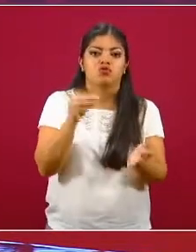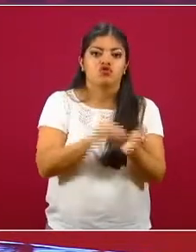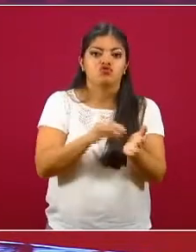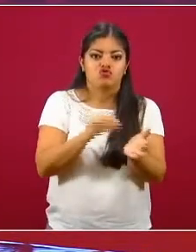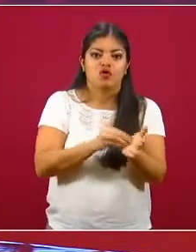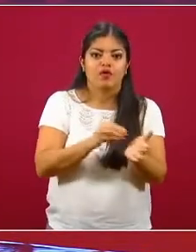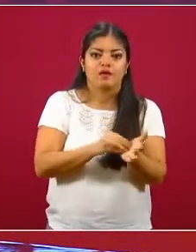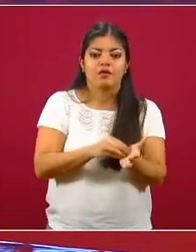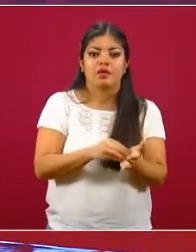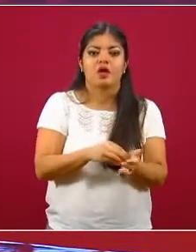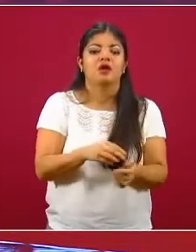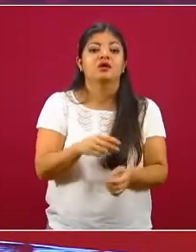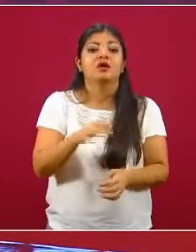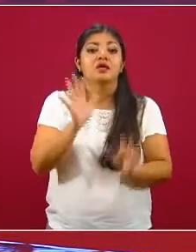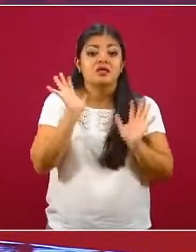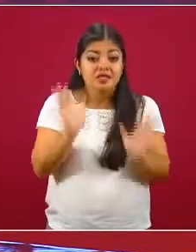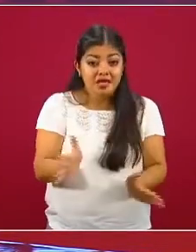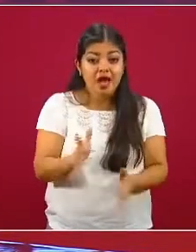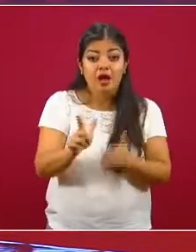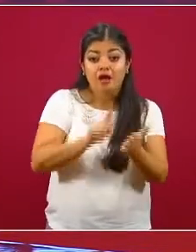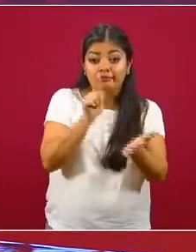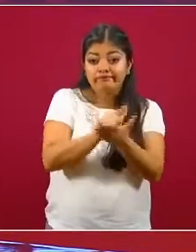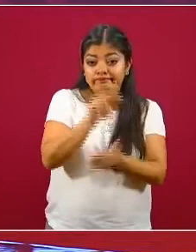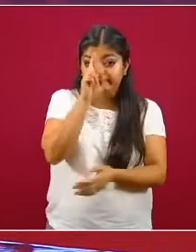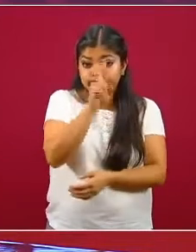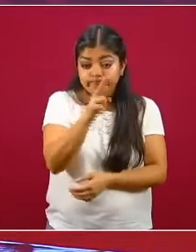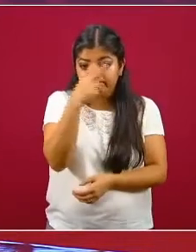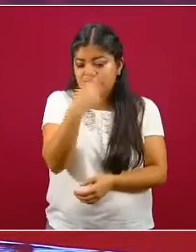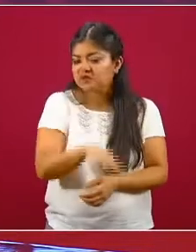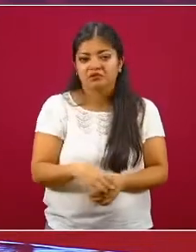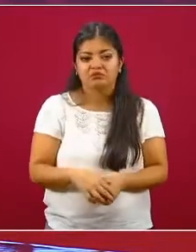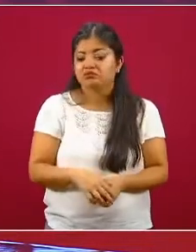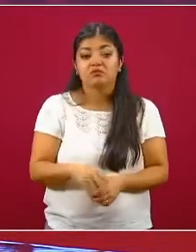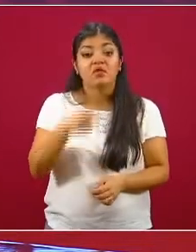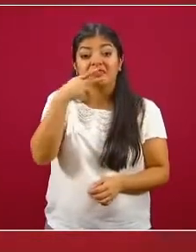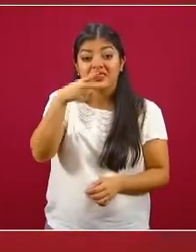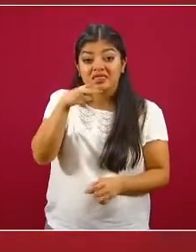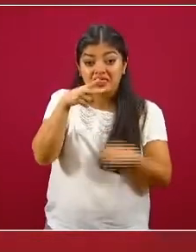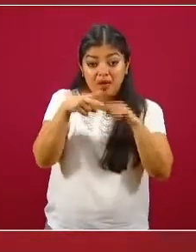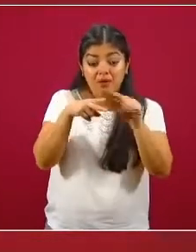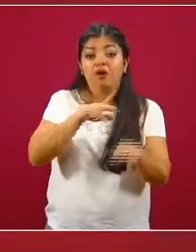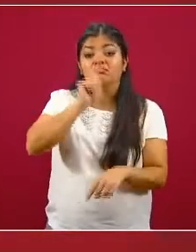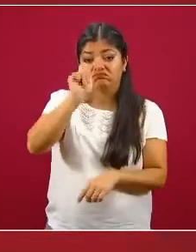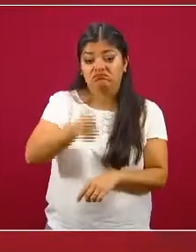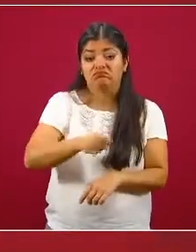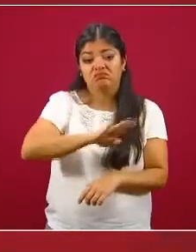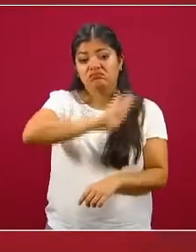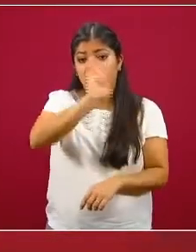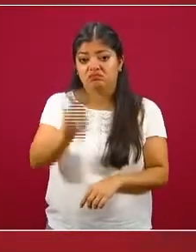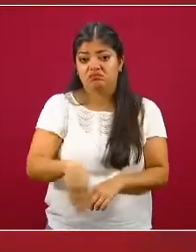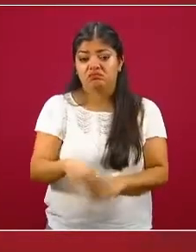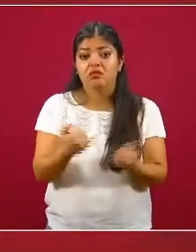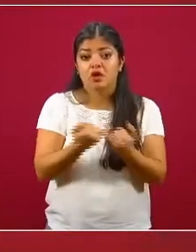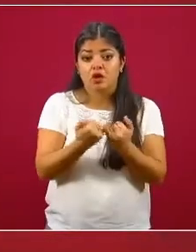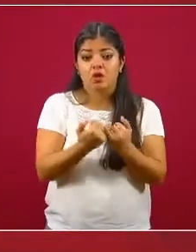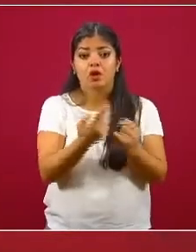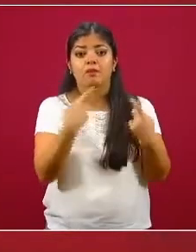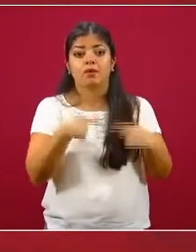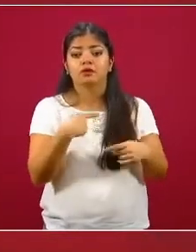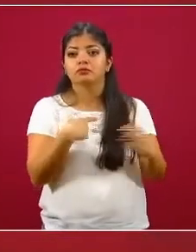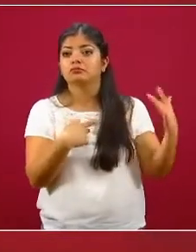dista de ser universal en México. El tabaco mata y la exposición a su humo también.